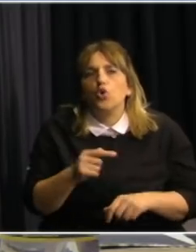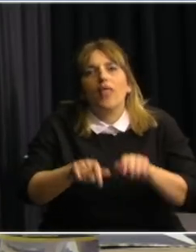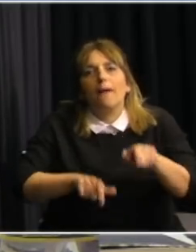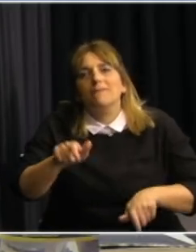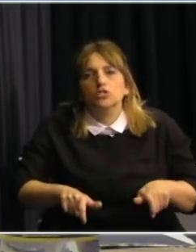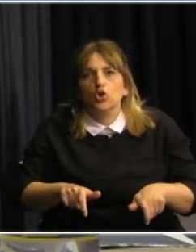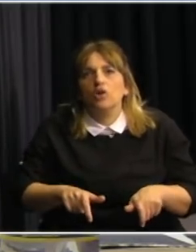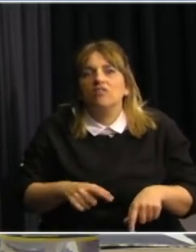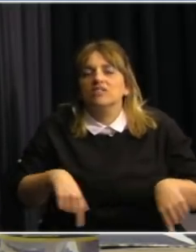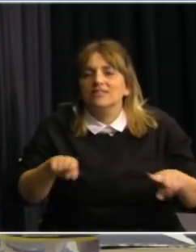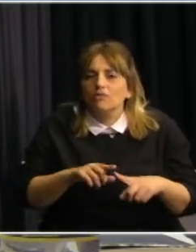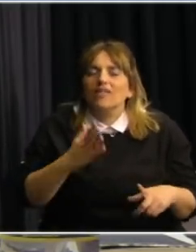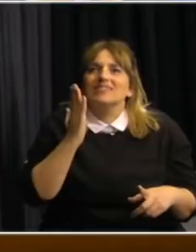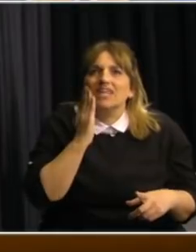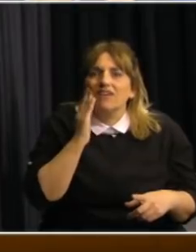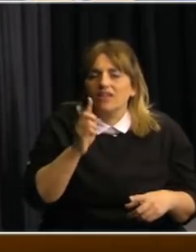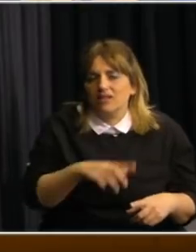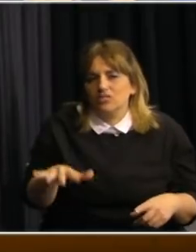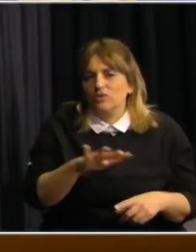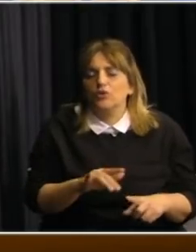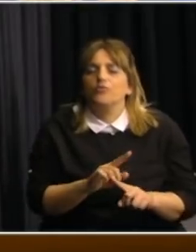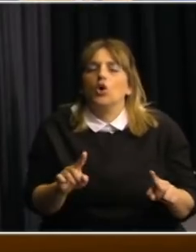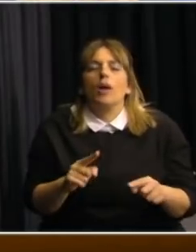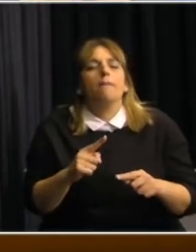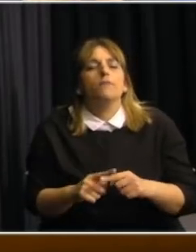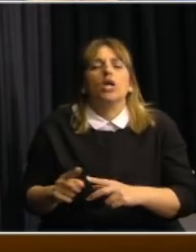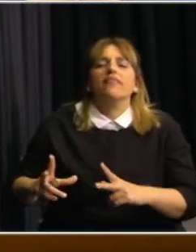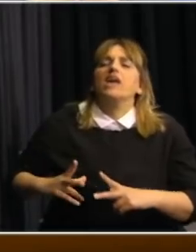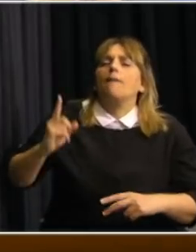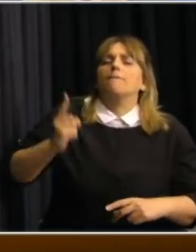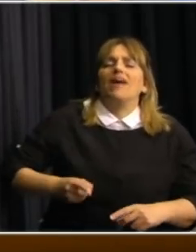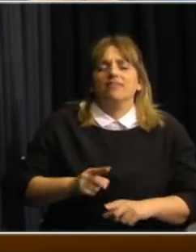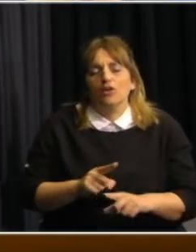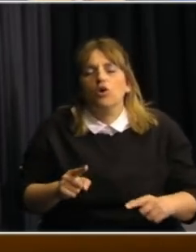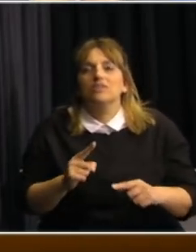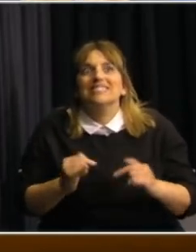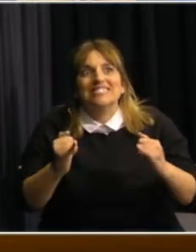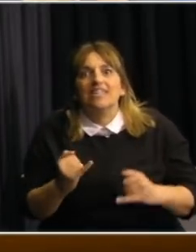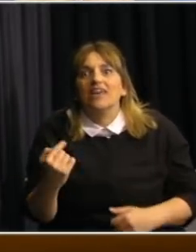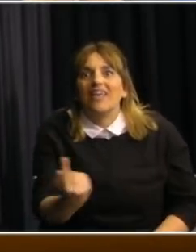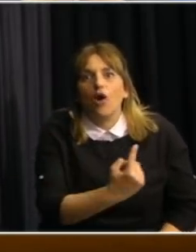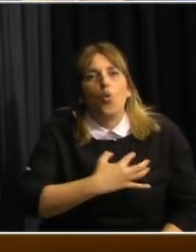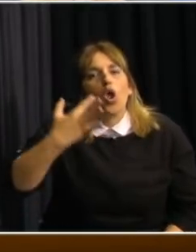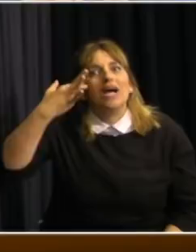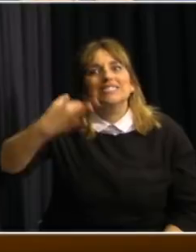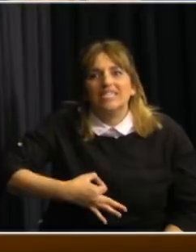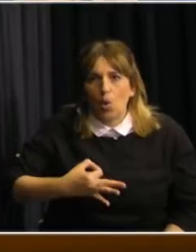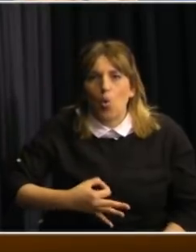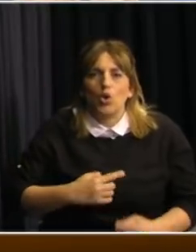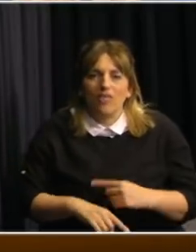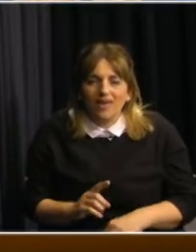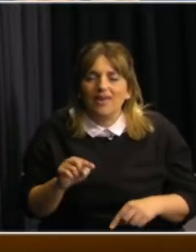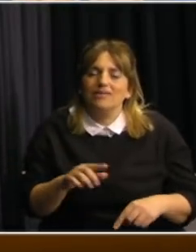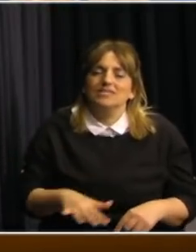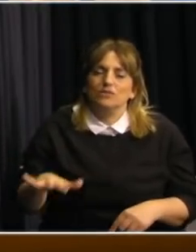uruguayo tiene que ser protagonista de esto. No va a hacer las cosas porque las digamos nosotros sino las va a hacer porque están convencidos de que bueno y cada uno